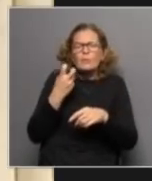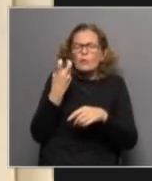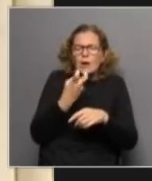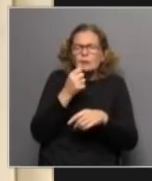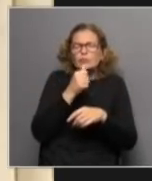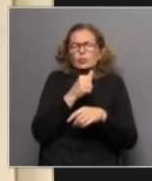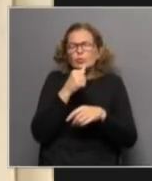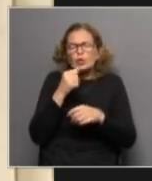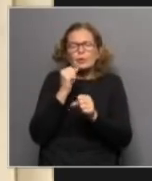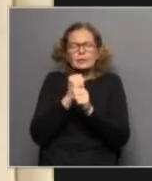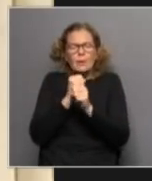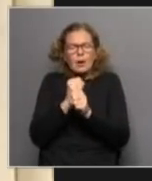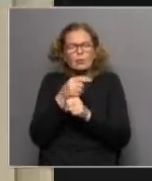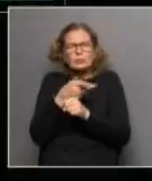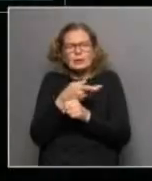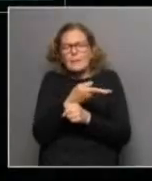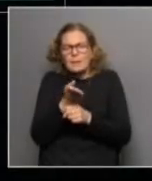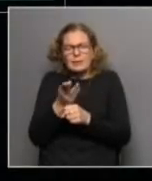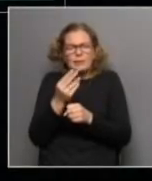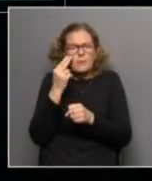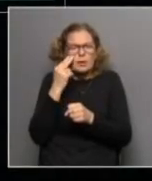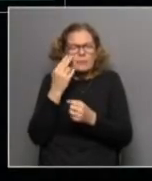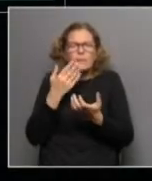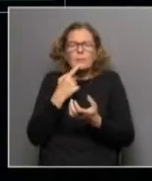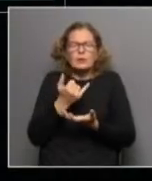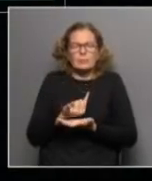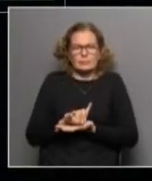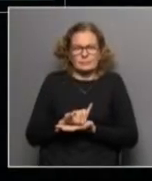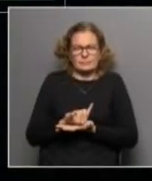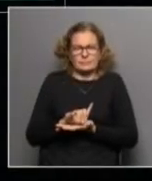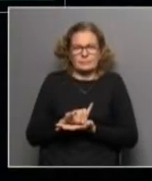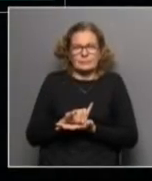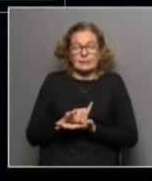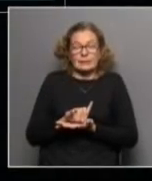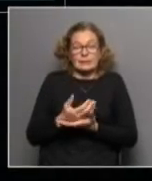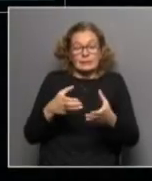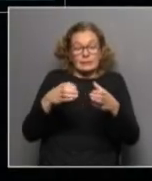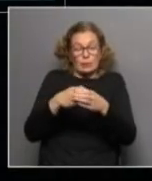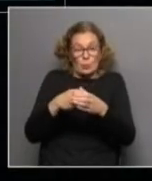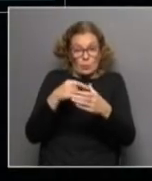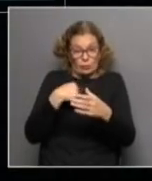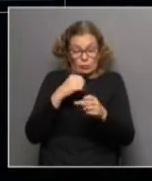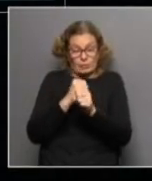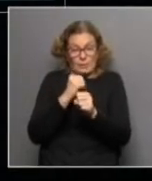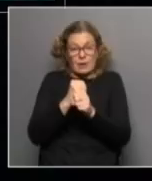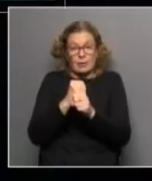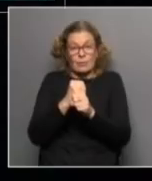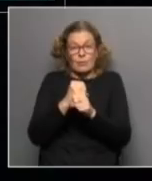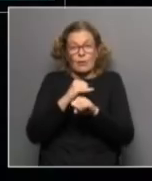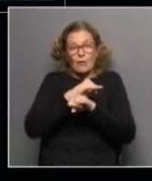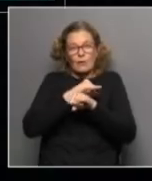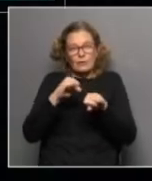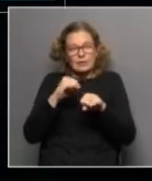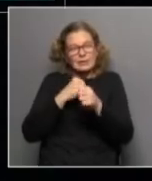trabajo en la medida en que aparecen todos estos problemas bien desde gurises unidos sobre fin del